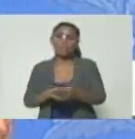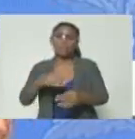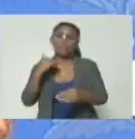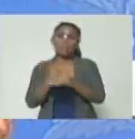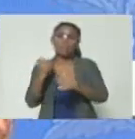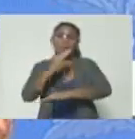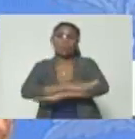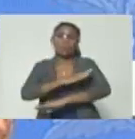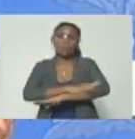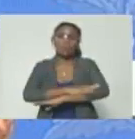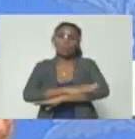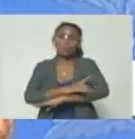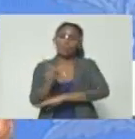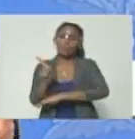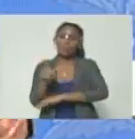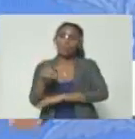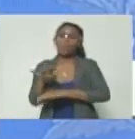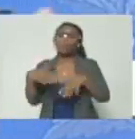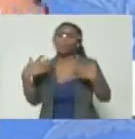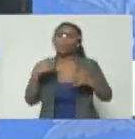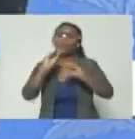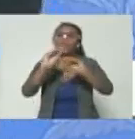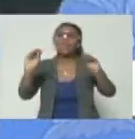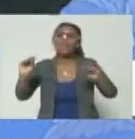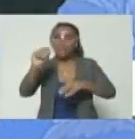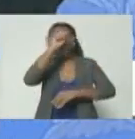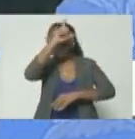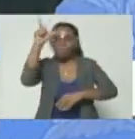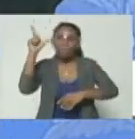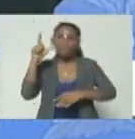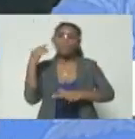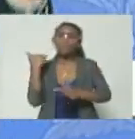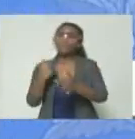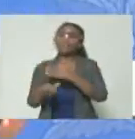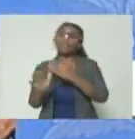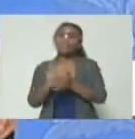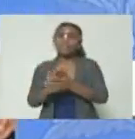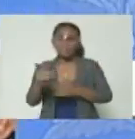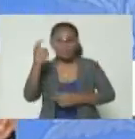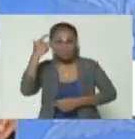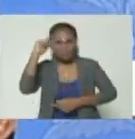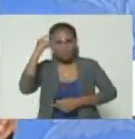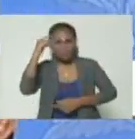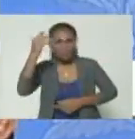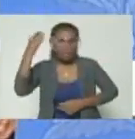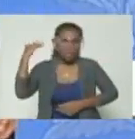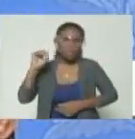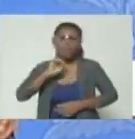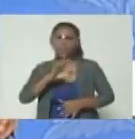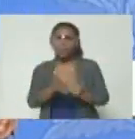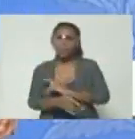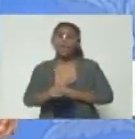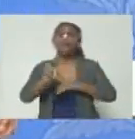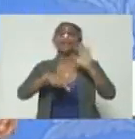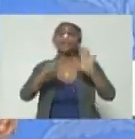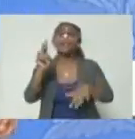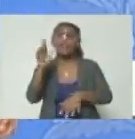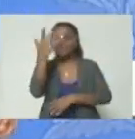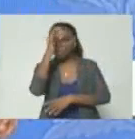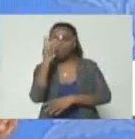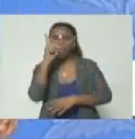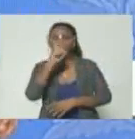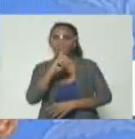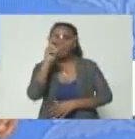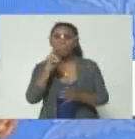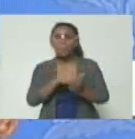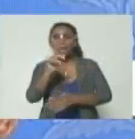cuando llamó Leopoldo López a la llamada salida ¿se acuerdan de eso? el 12 de febrero del año